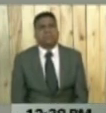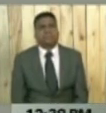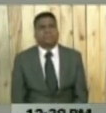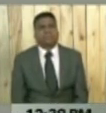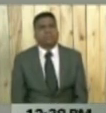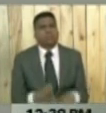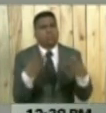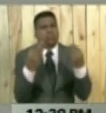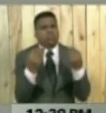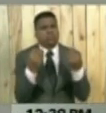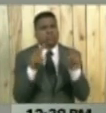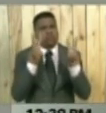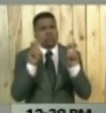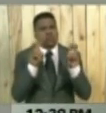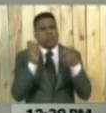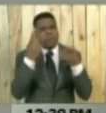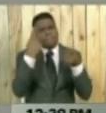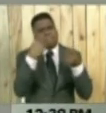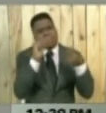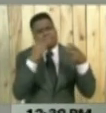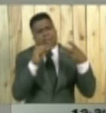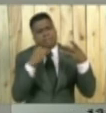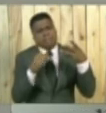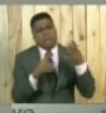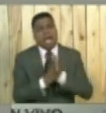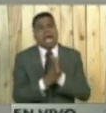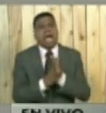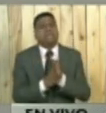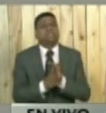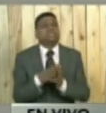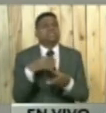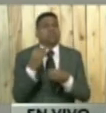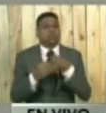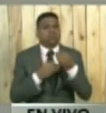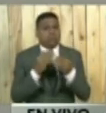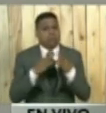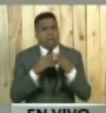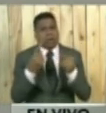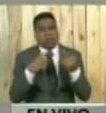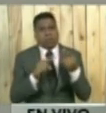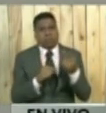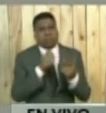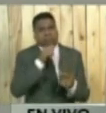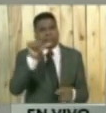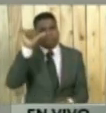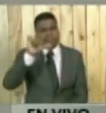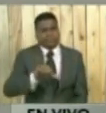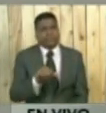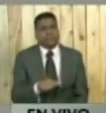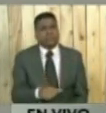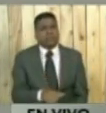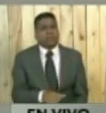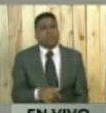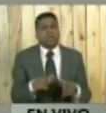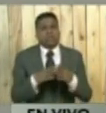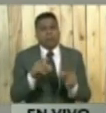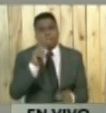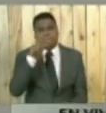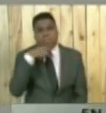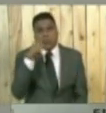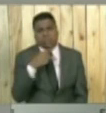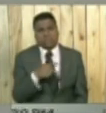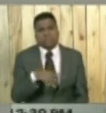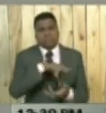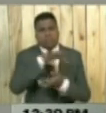conjunto de nuevas amenazas ante una violencia criminal, una violencia política, una